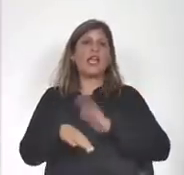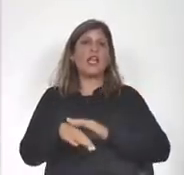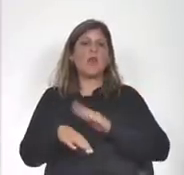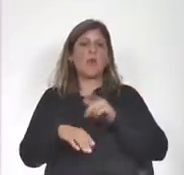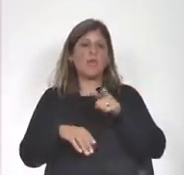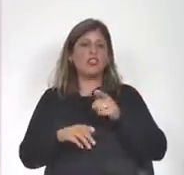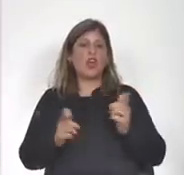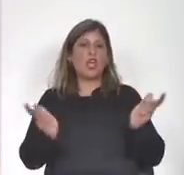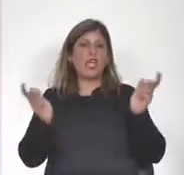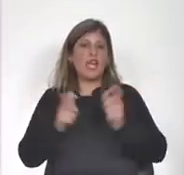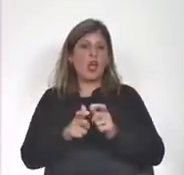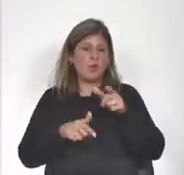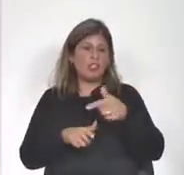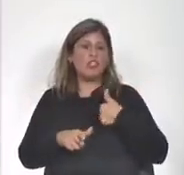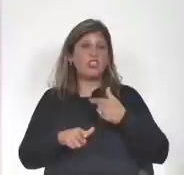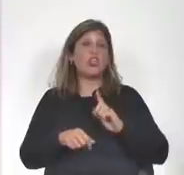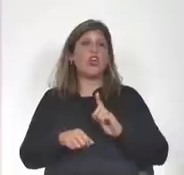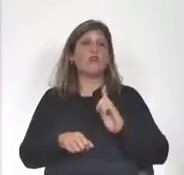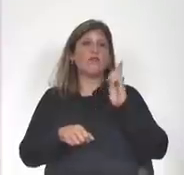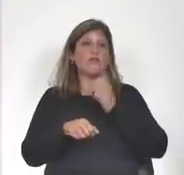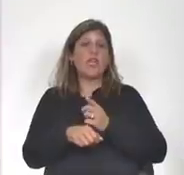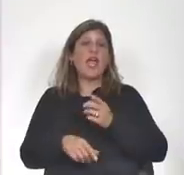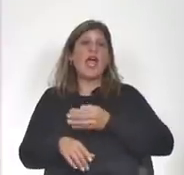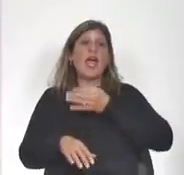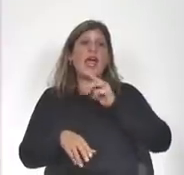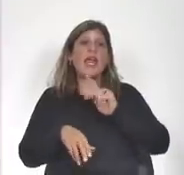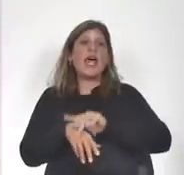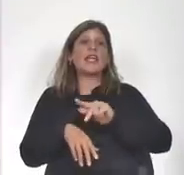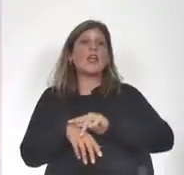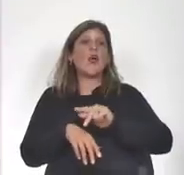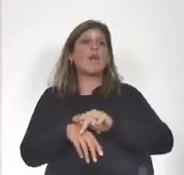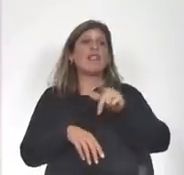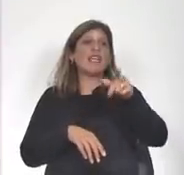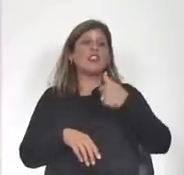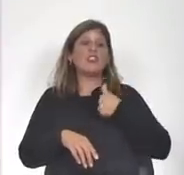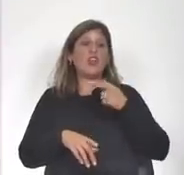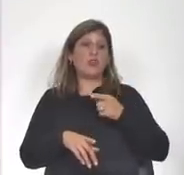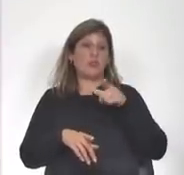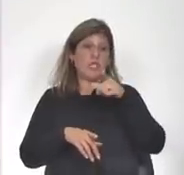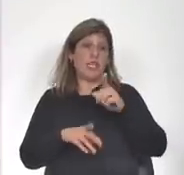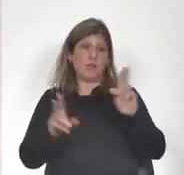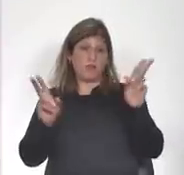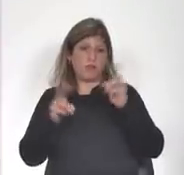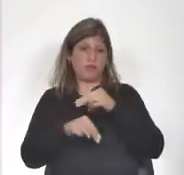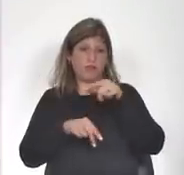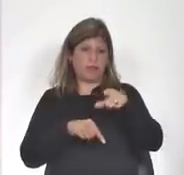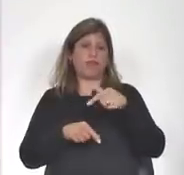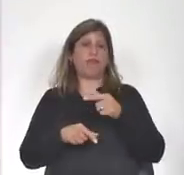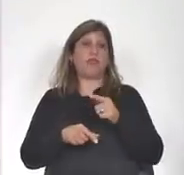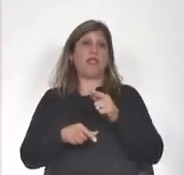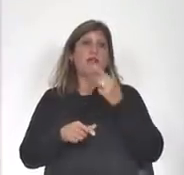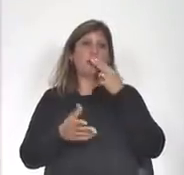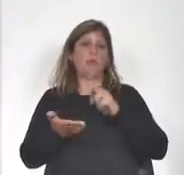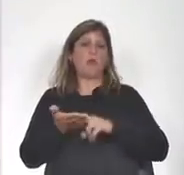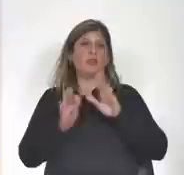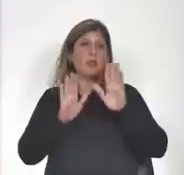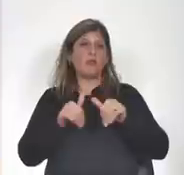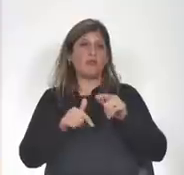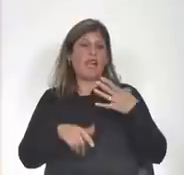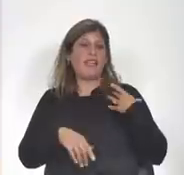la comisión resuelve elevar la recomendación de conceder un beneficio a la actividad privada del director de su propia oficina